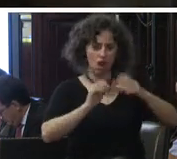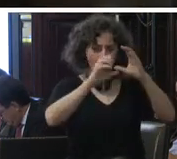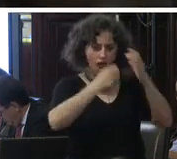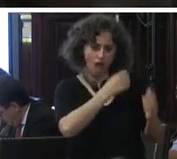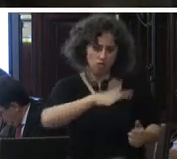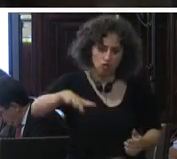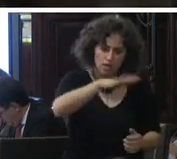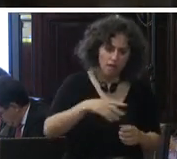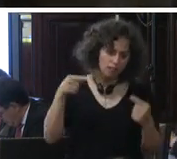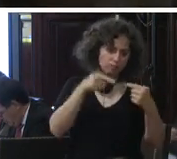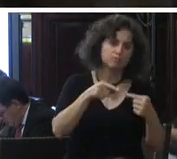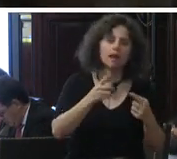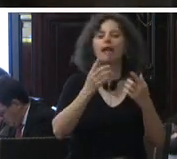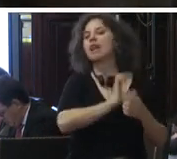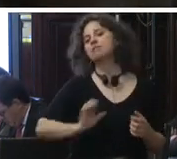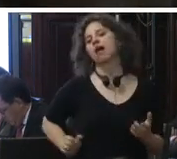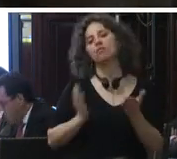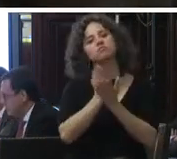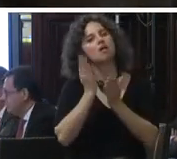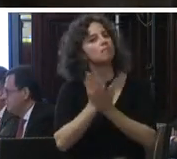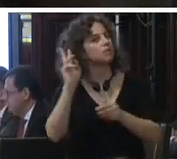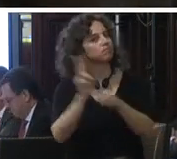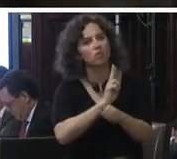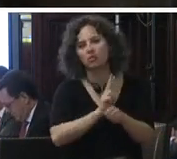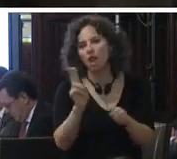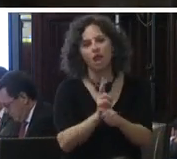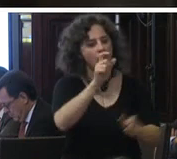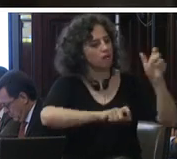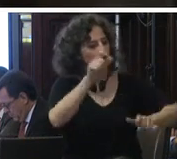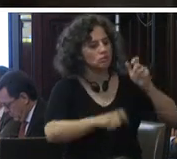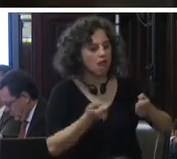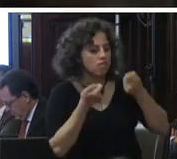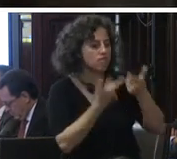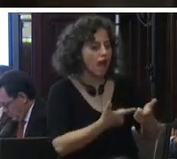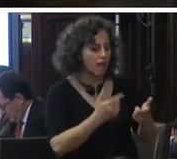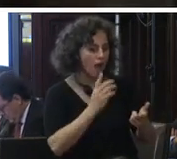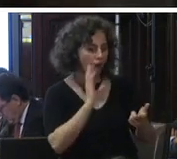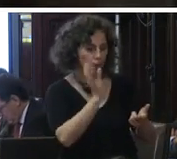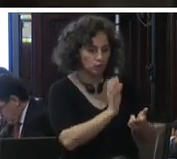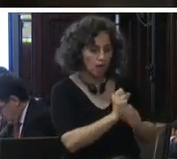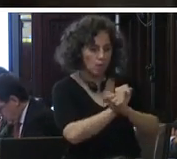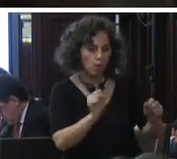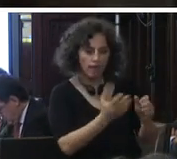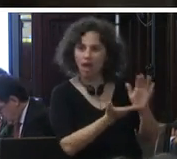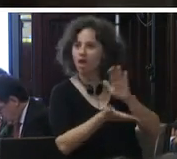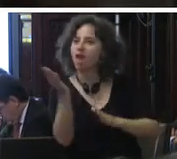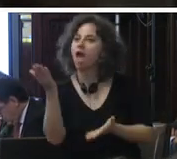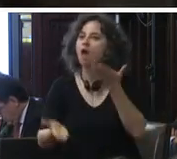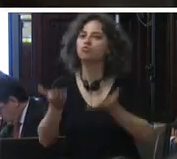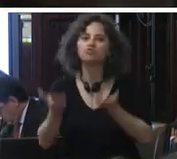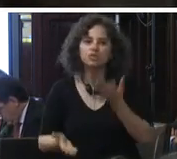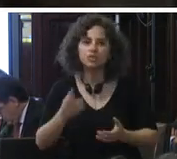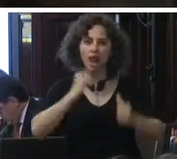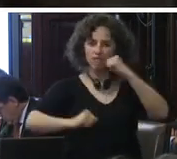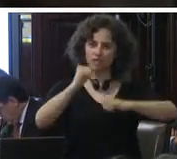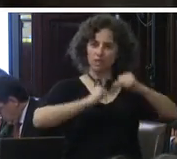el estado siempre buscará proteger a la población y garantizar el acceso a la justicia de las víctimas a la